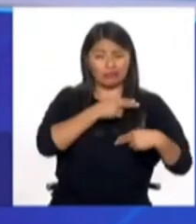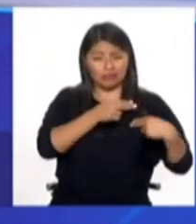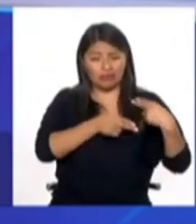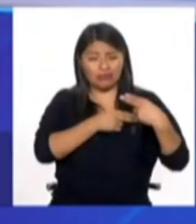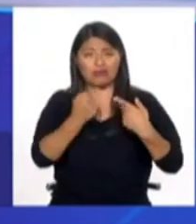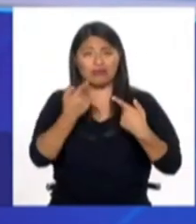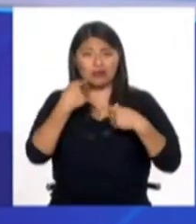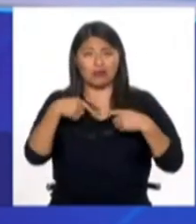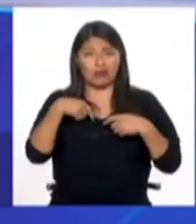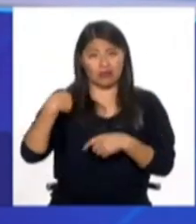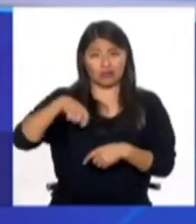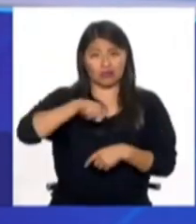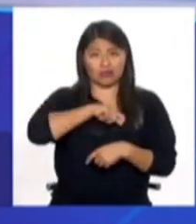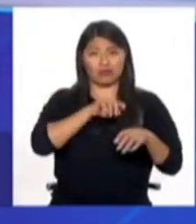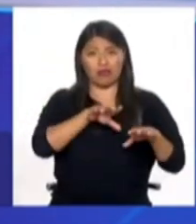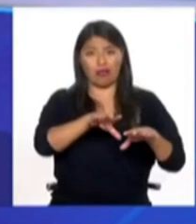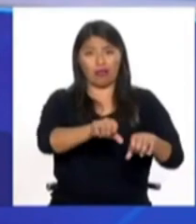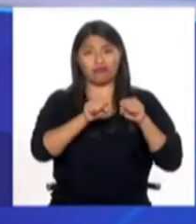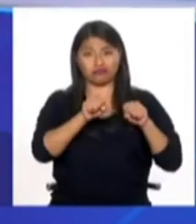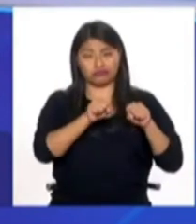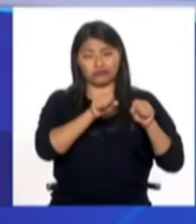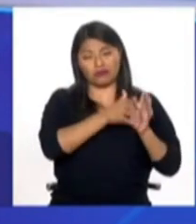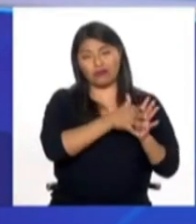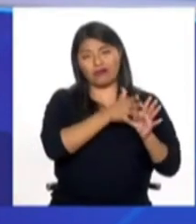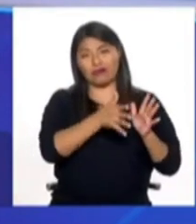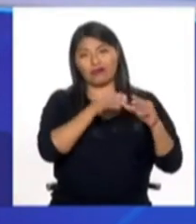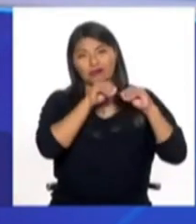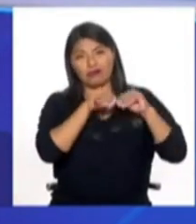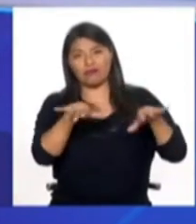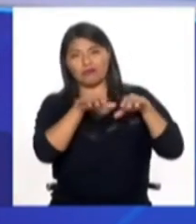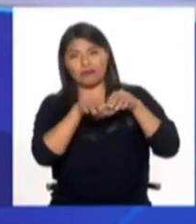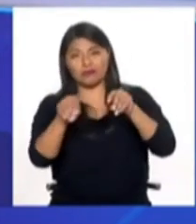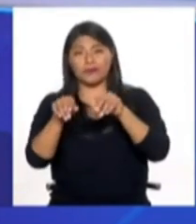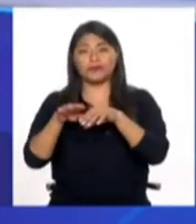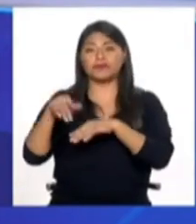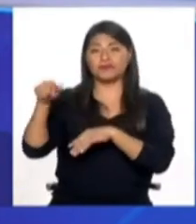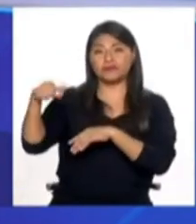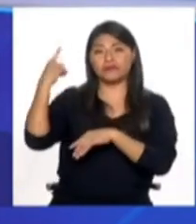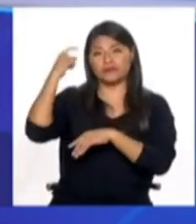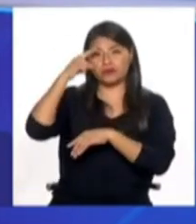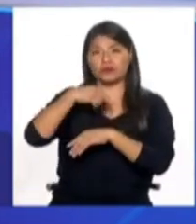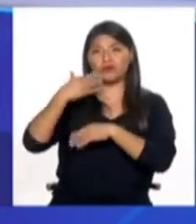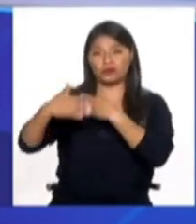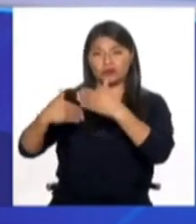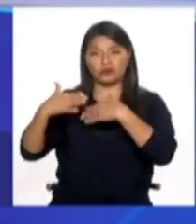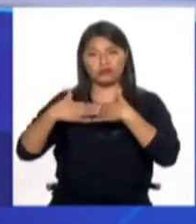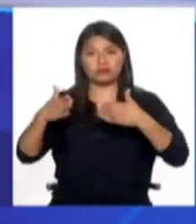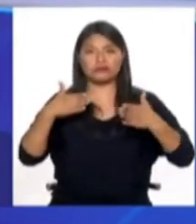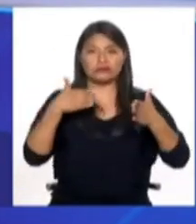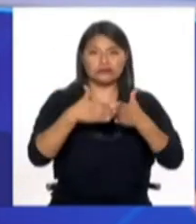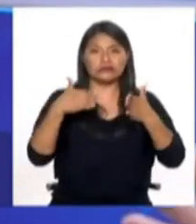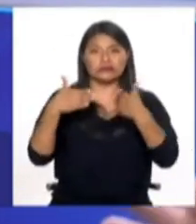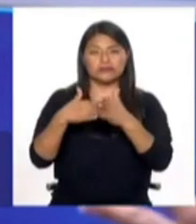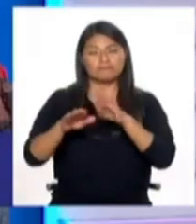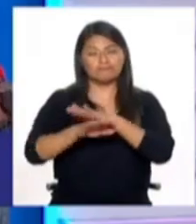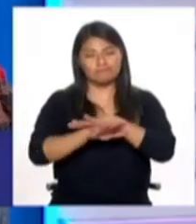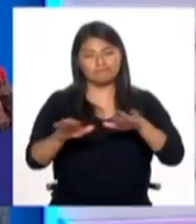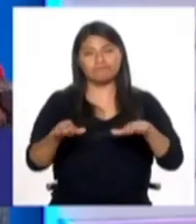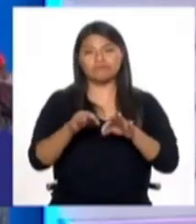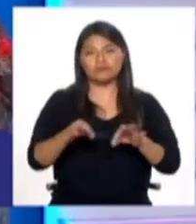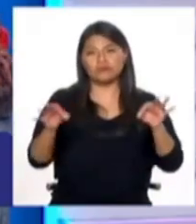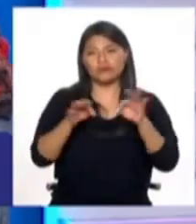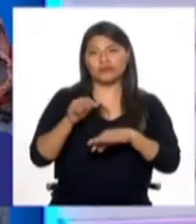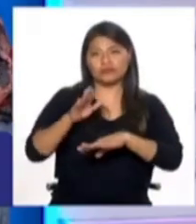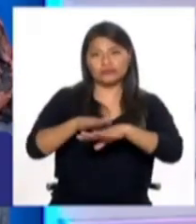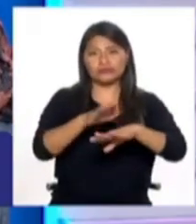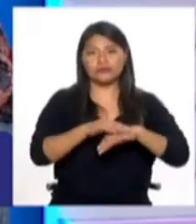cómo la república no ha sido capaz de eliminar y disminuir todas estas brechas. Exactamente, Sofía. Y otro tema que también